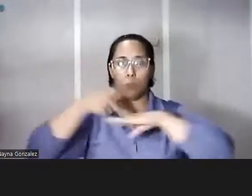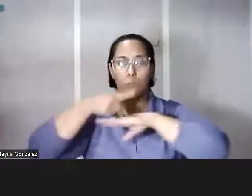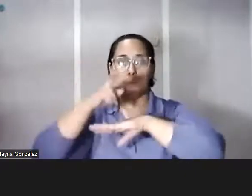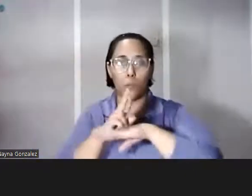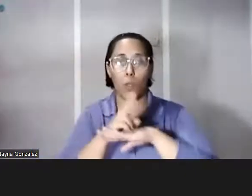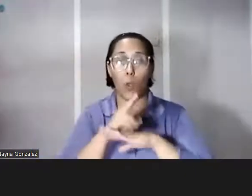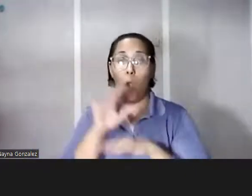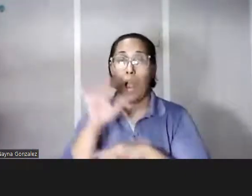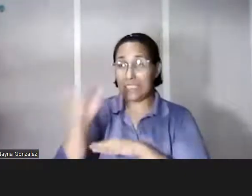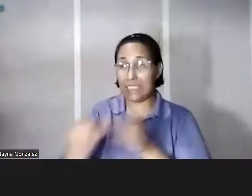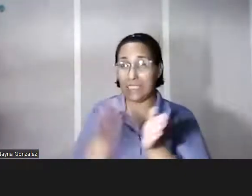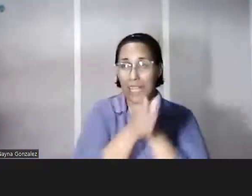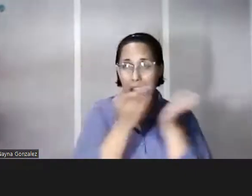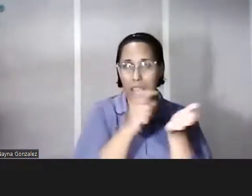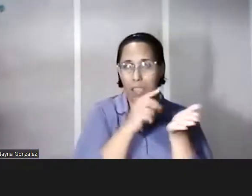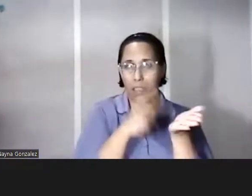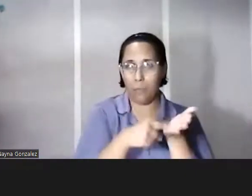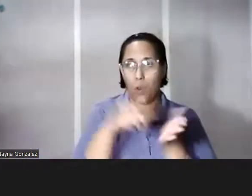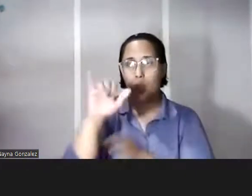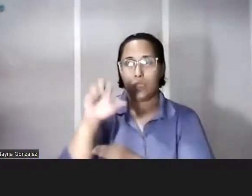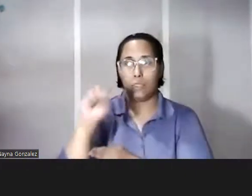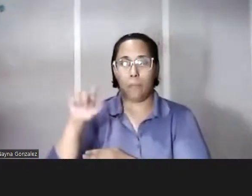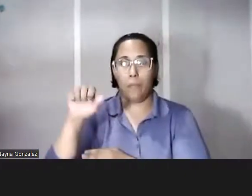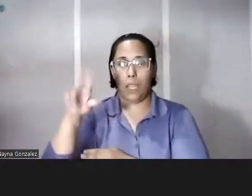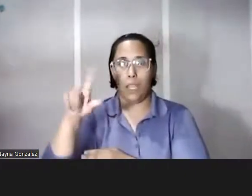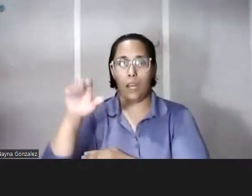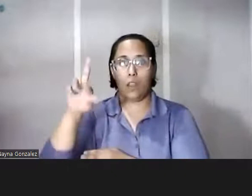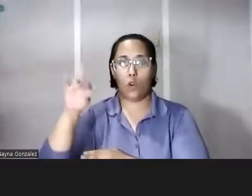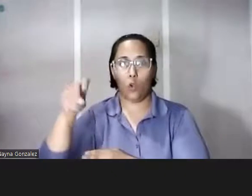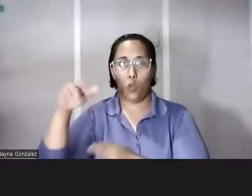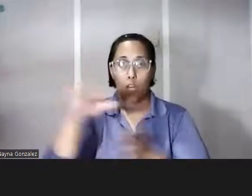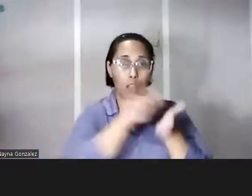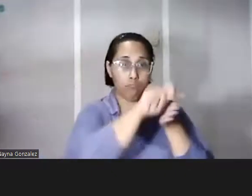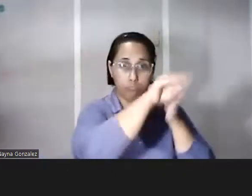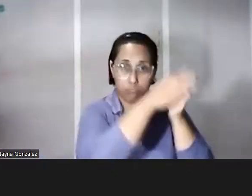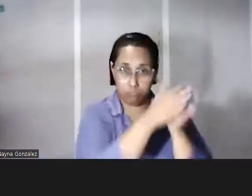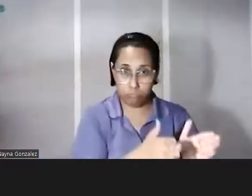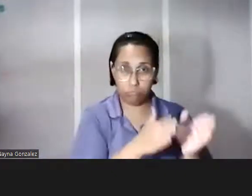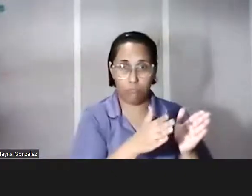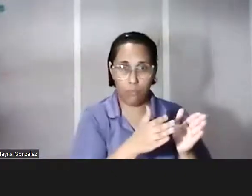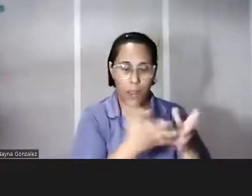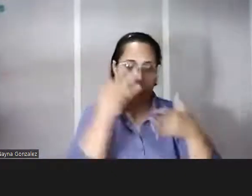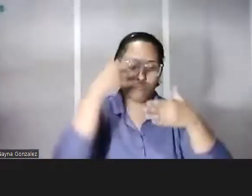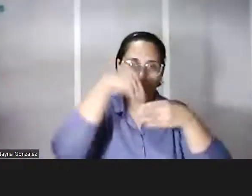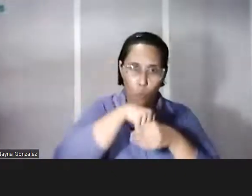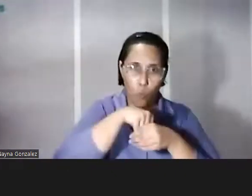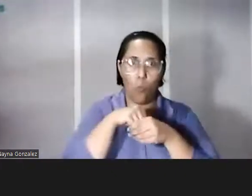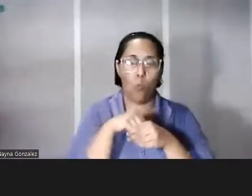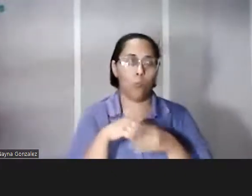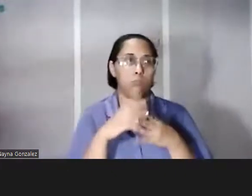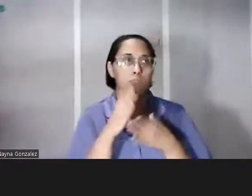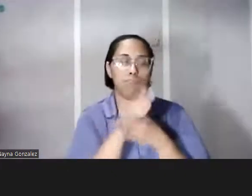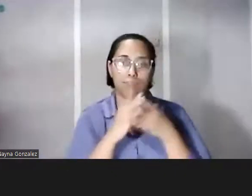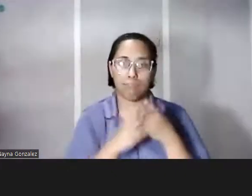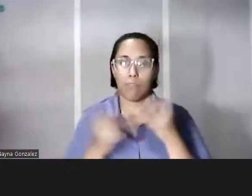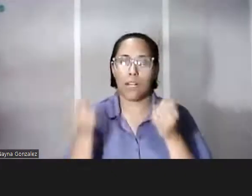que fue escrito por Ismael Rodríguez Bou se incluyó una sección en la que se hablaba de lo que se entendía